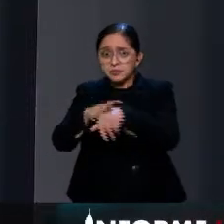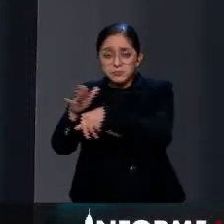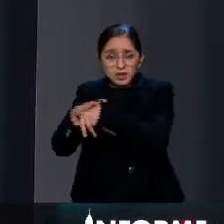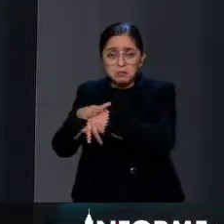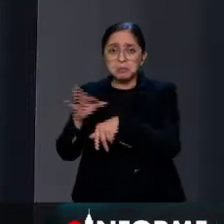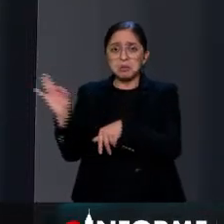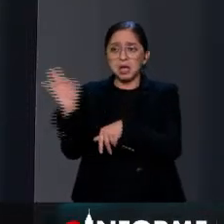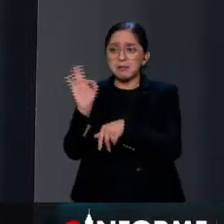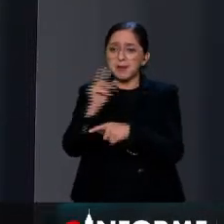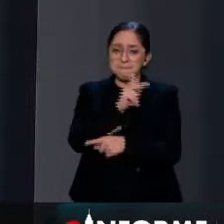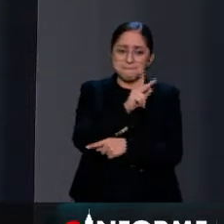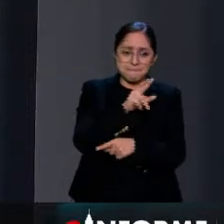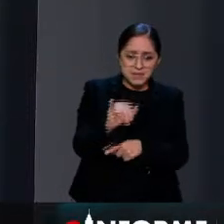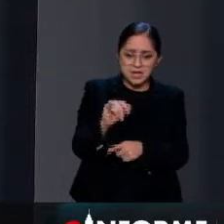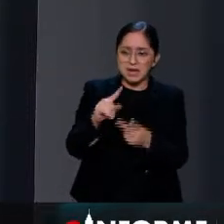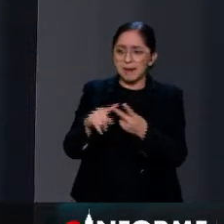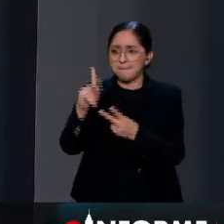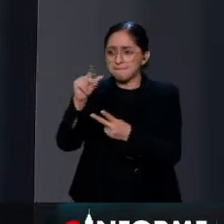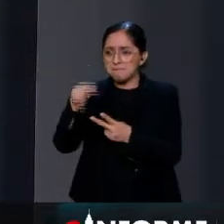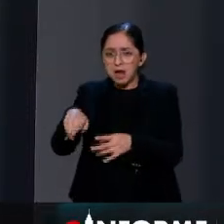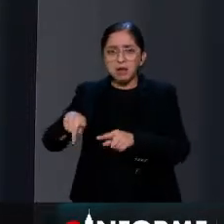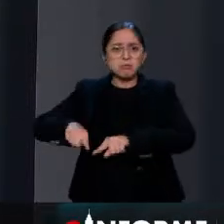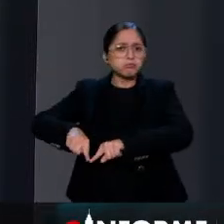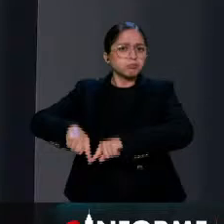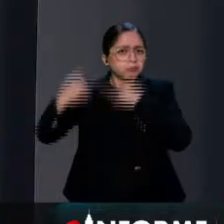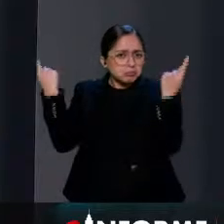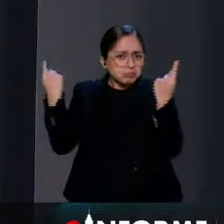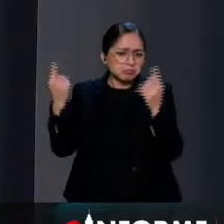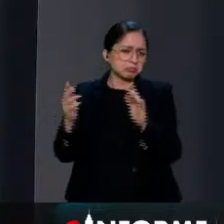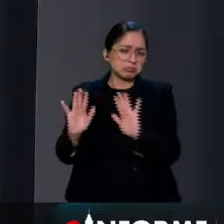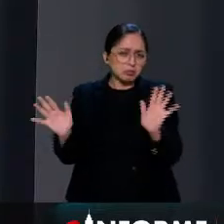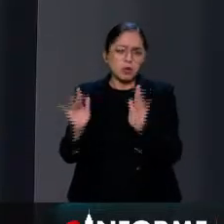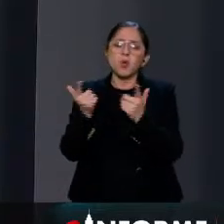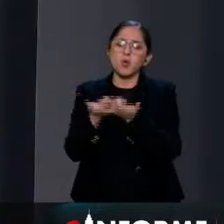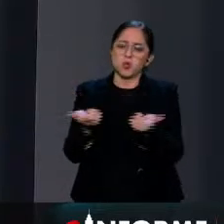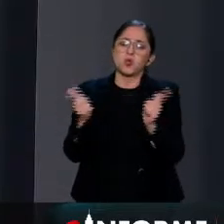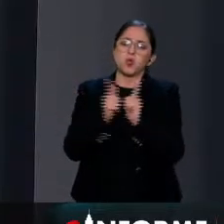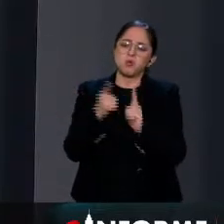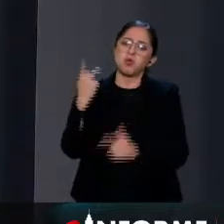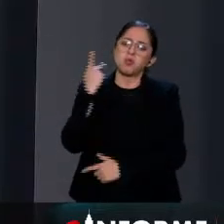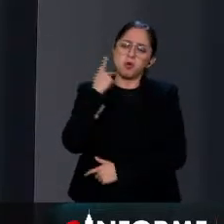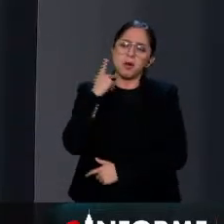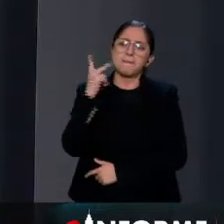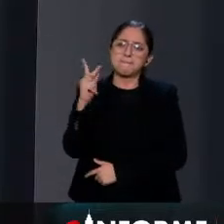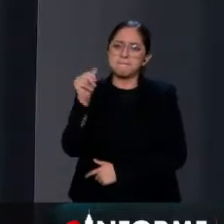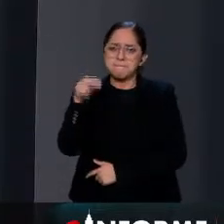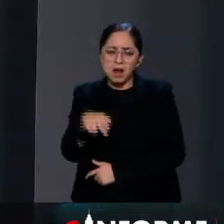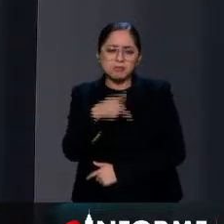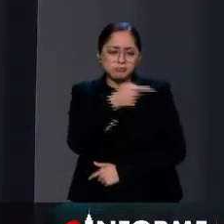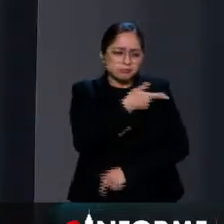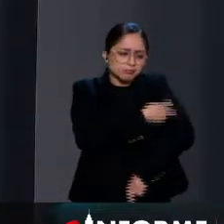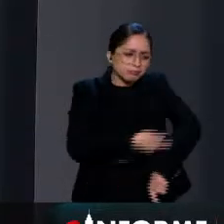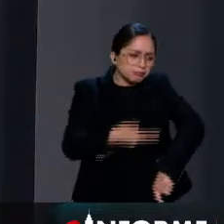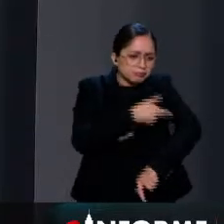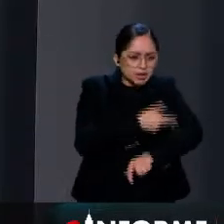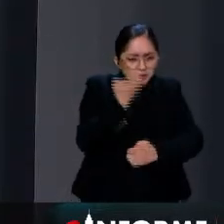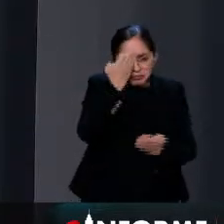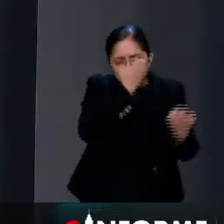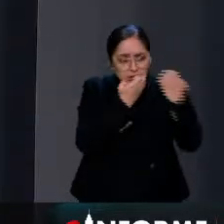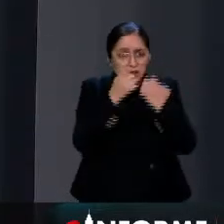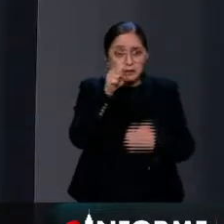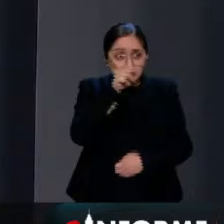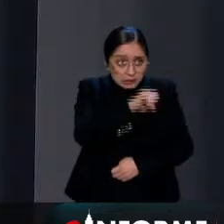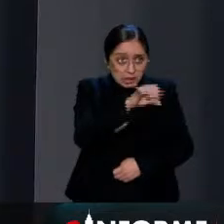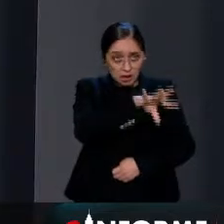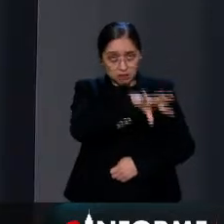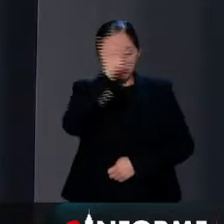para esta posible alianza tripartidista y dijo que el PAN trabaja en la posibilidad con el PRI y el PRD. Y bueno, le